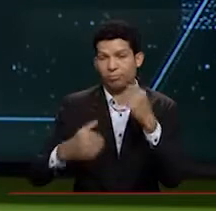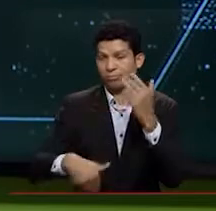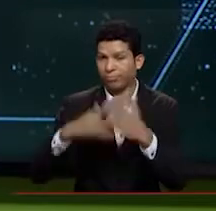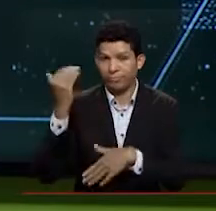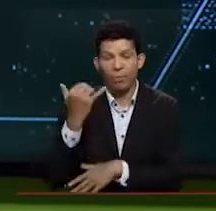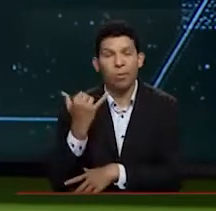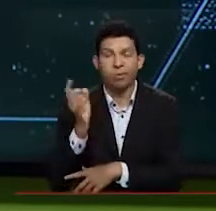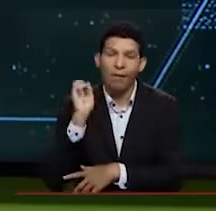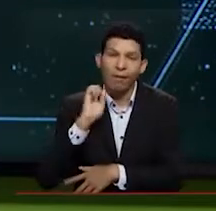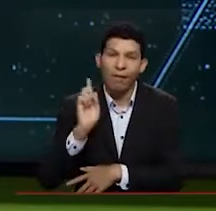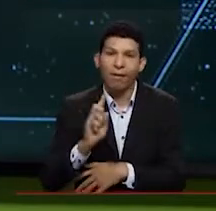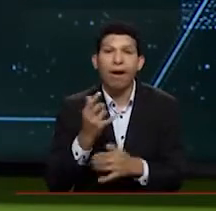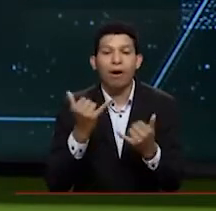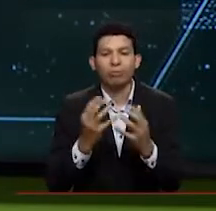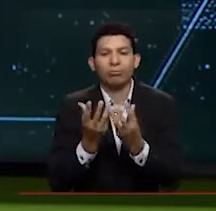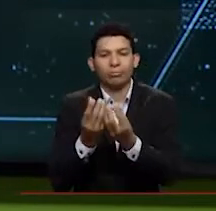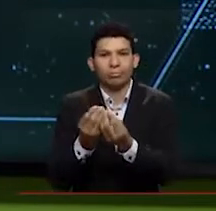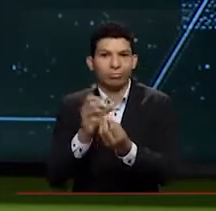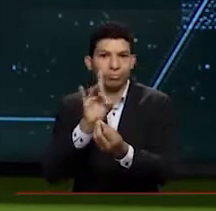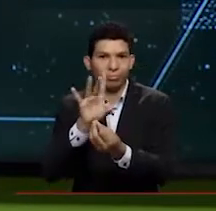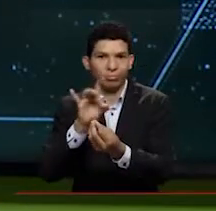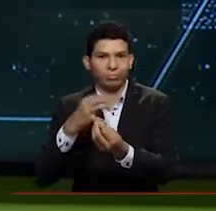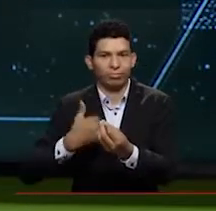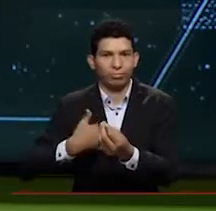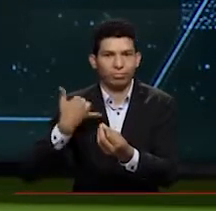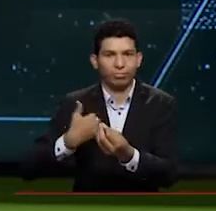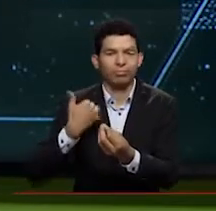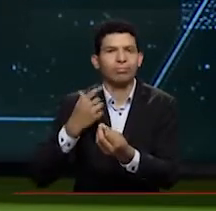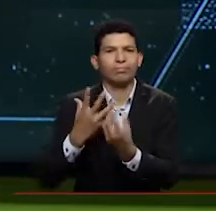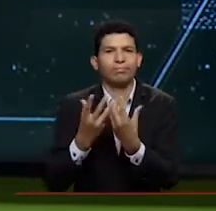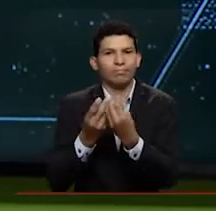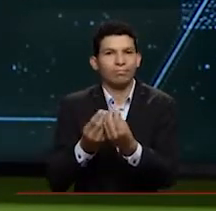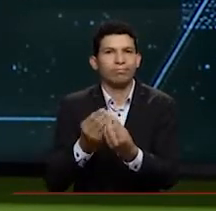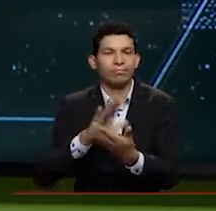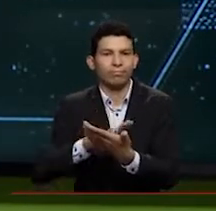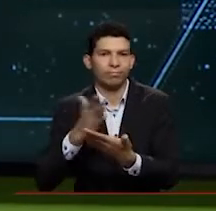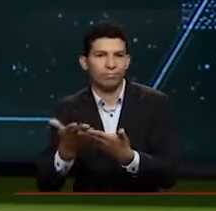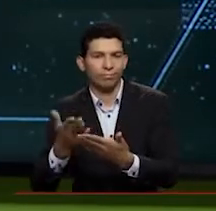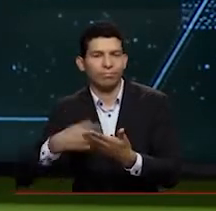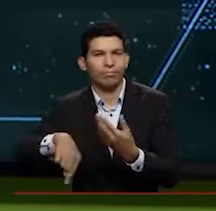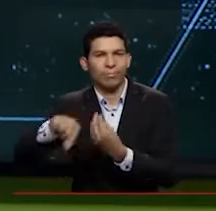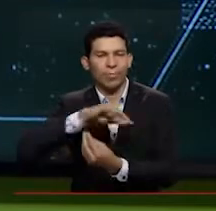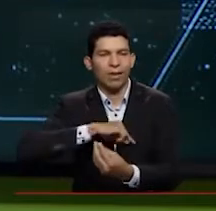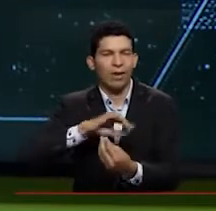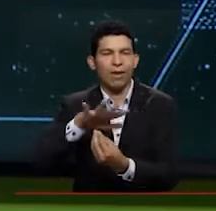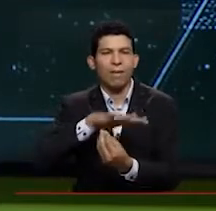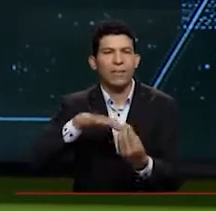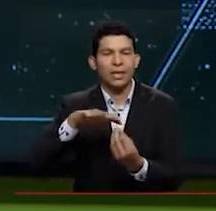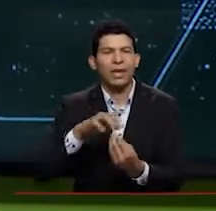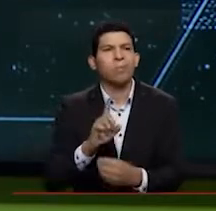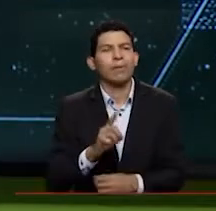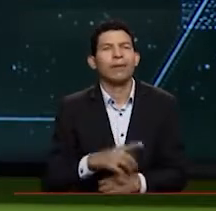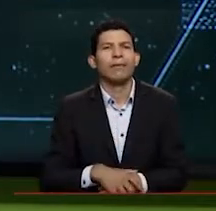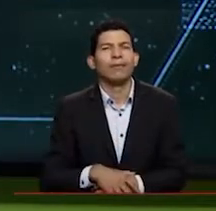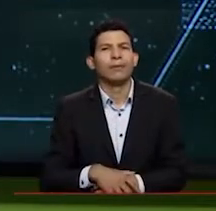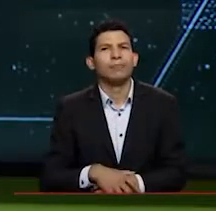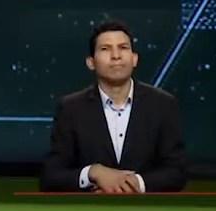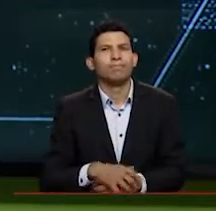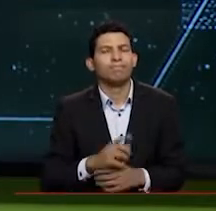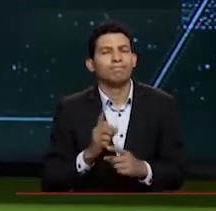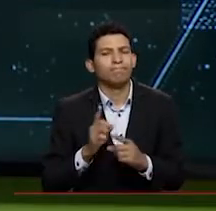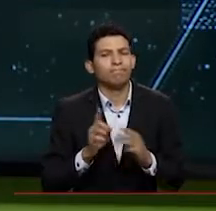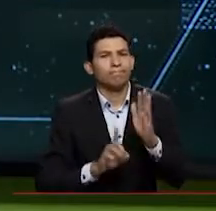tenemos un grupo de 15 jóvenes, 15 personas que conformamos el grupo de intérpretes ambientales y ha sido un